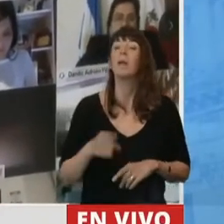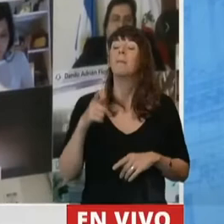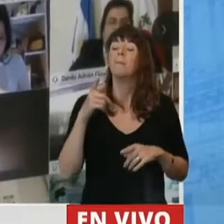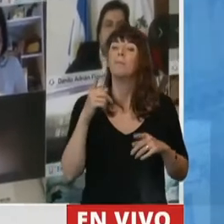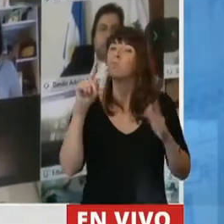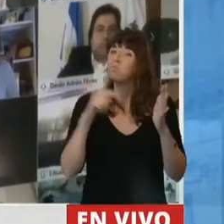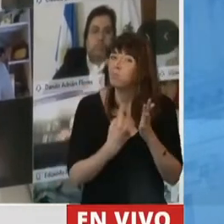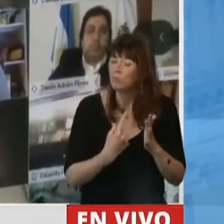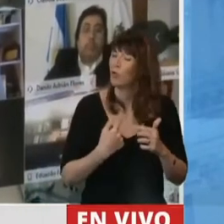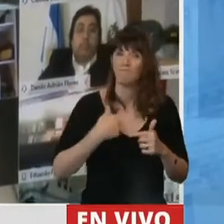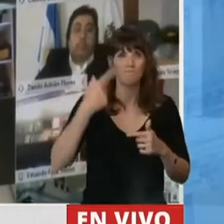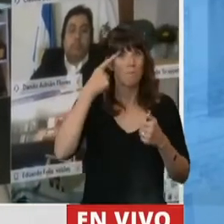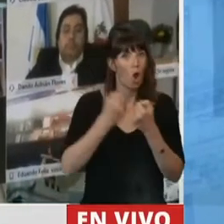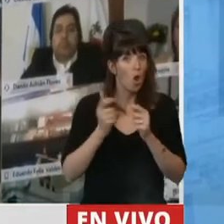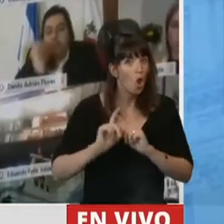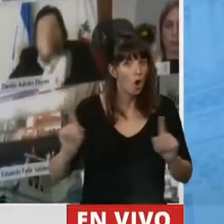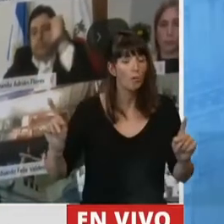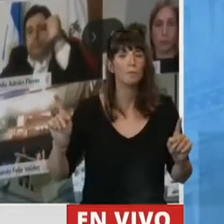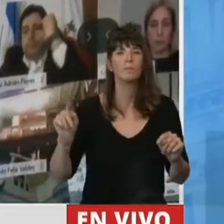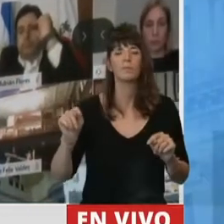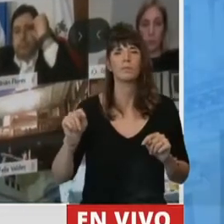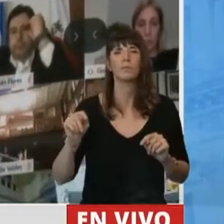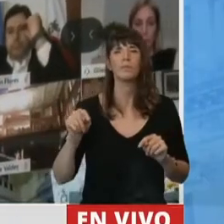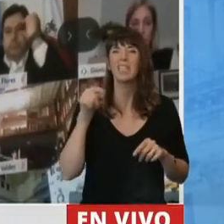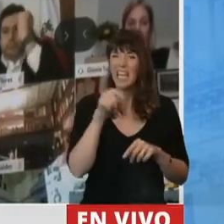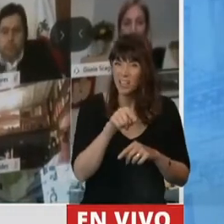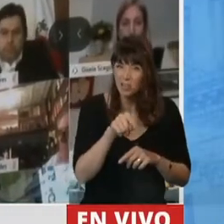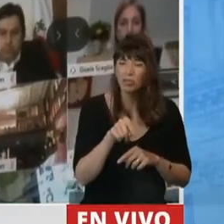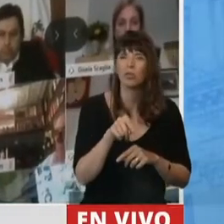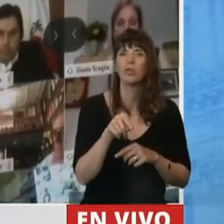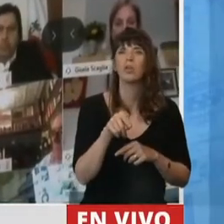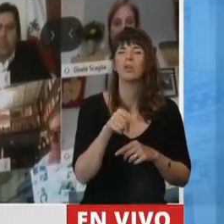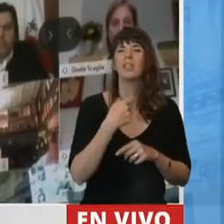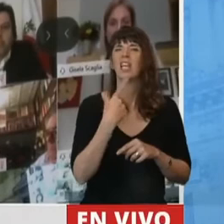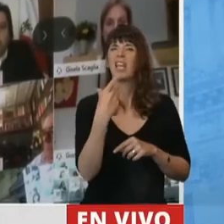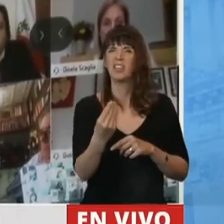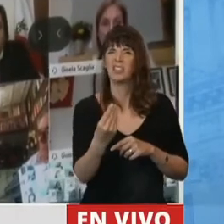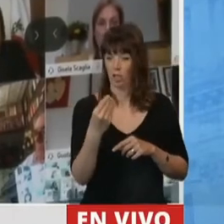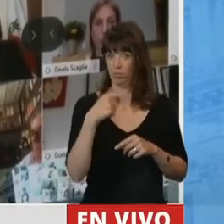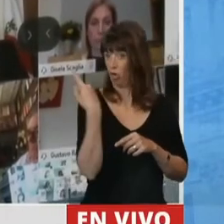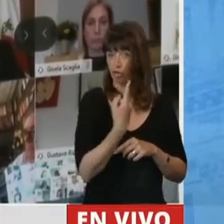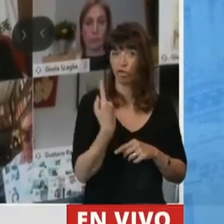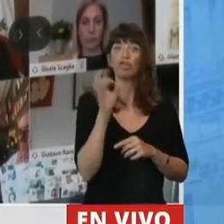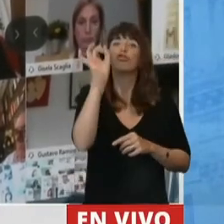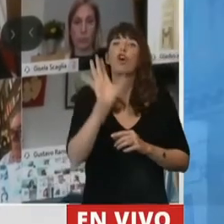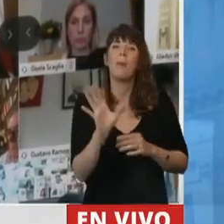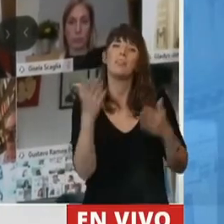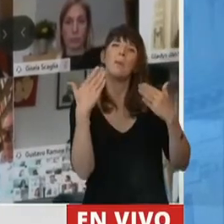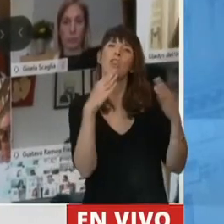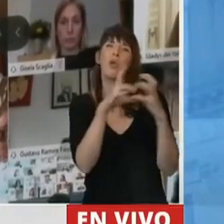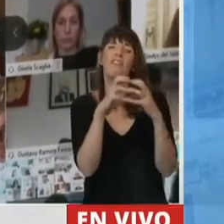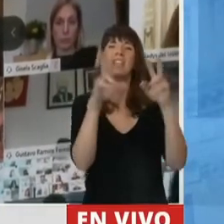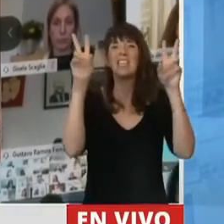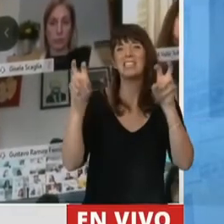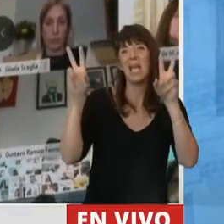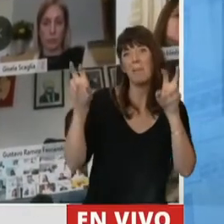parece, sinceramente, es que esto implique que nosotros ahora solo vamos a poder discutir aquellos temas en los